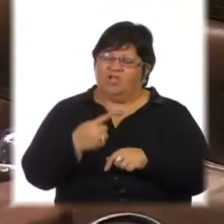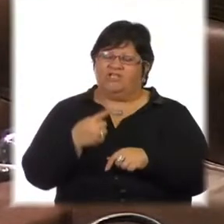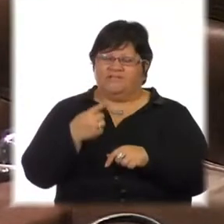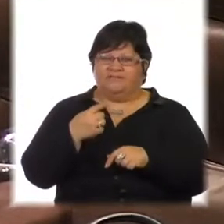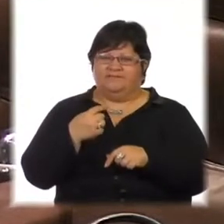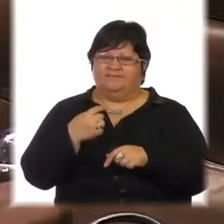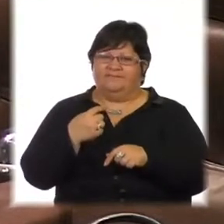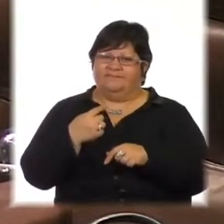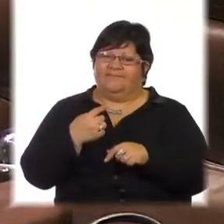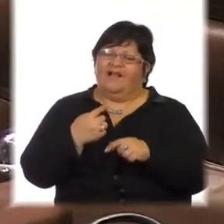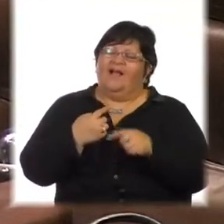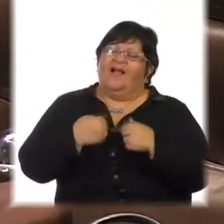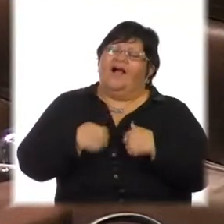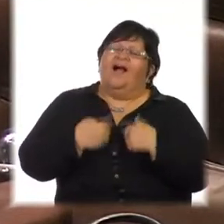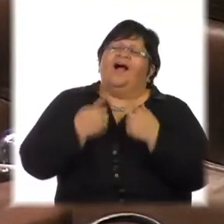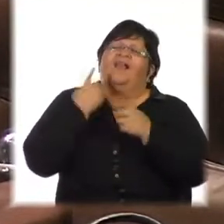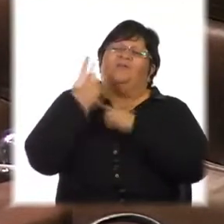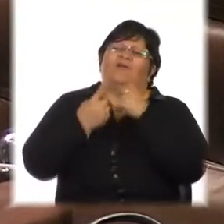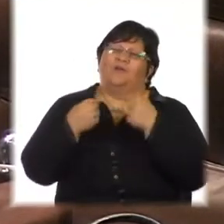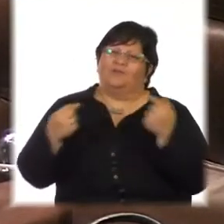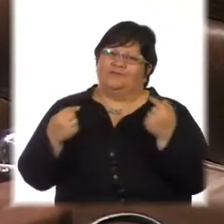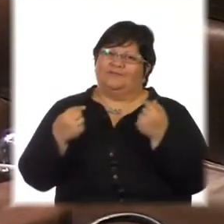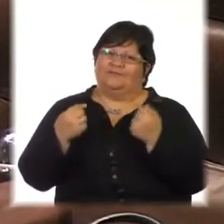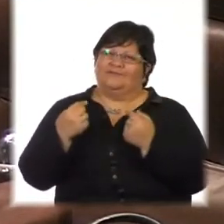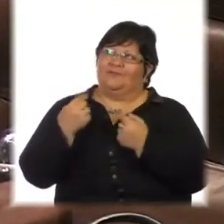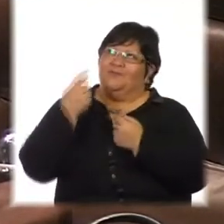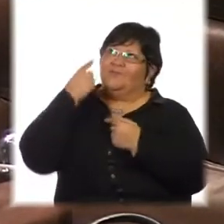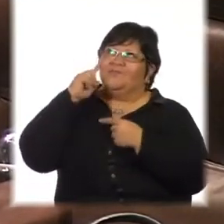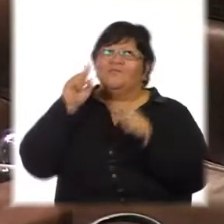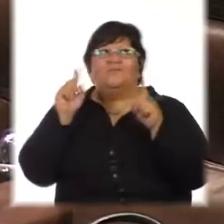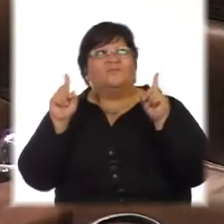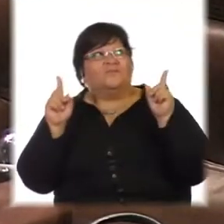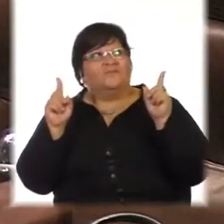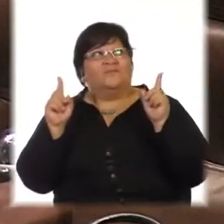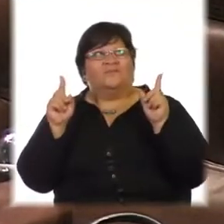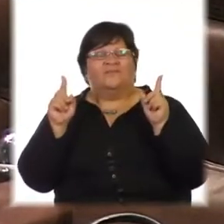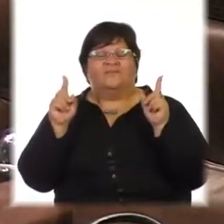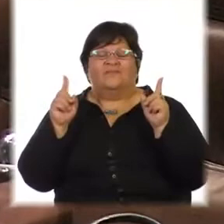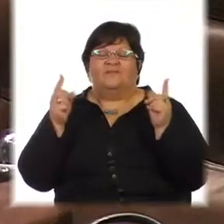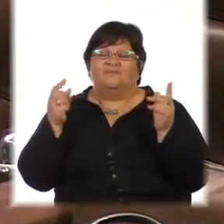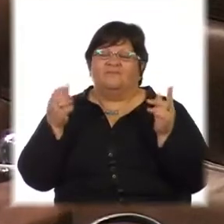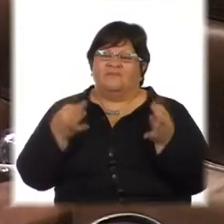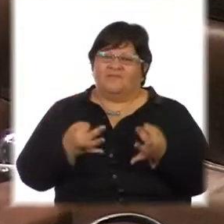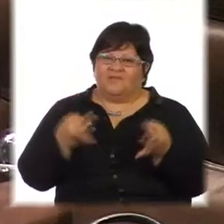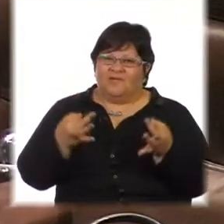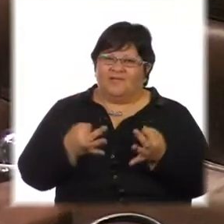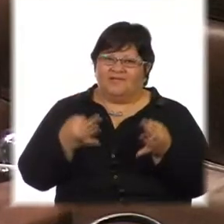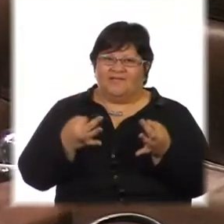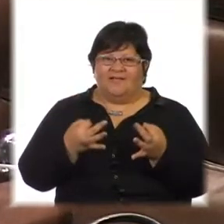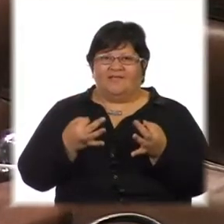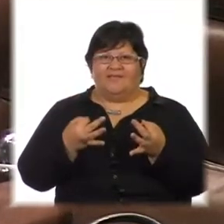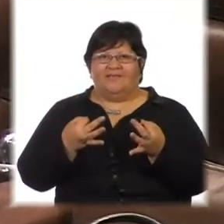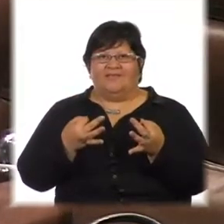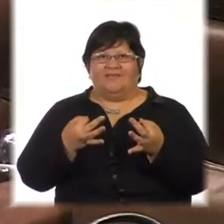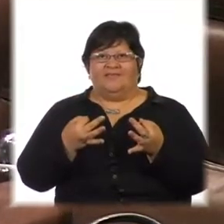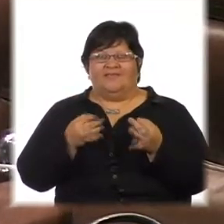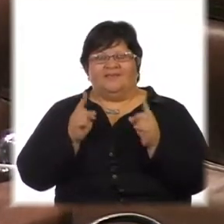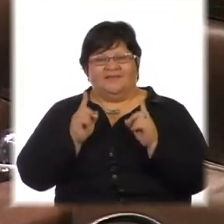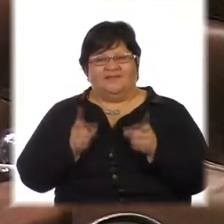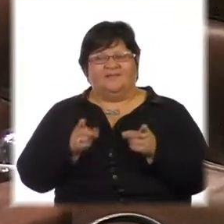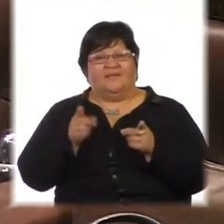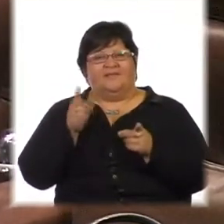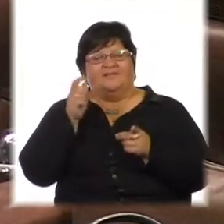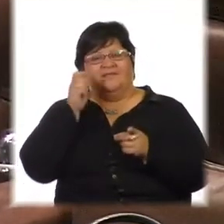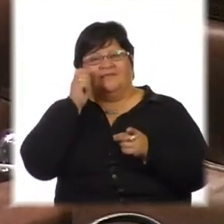además con la particularidad de una cuestión etaria. Los